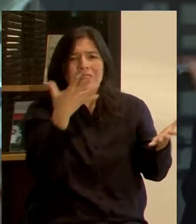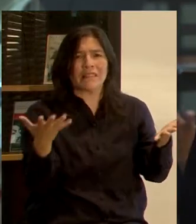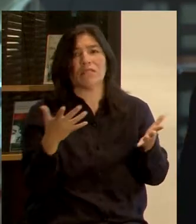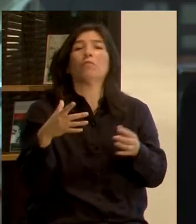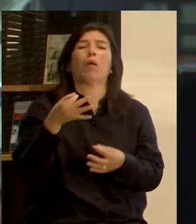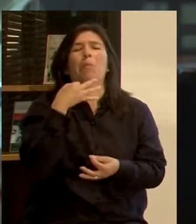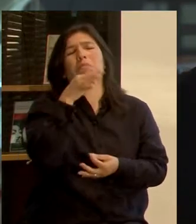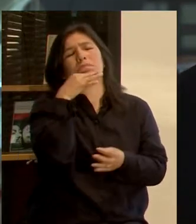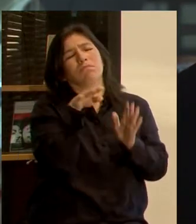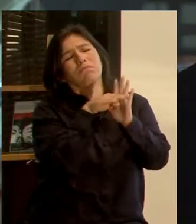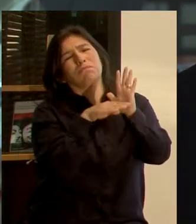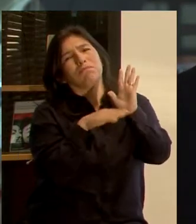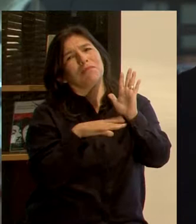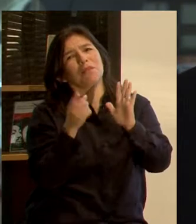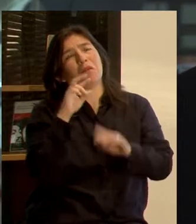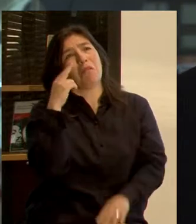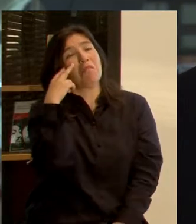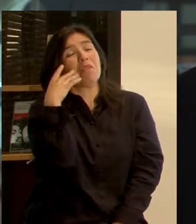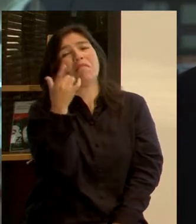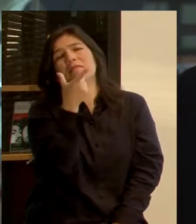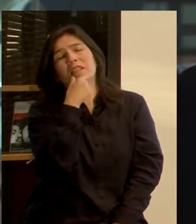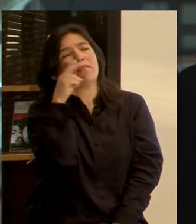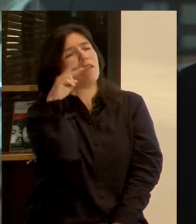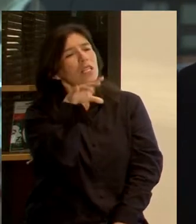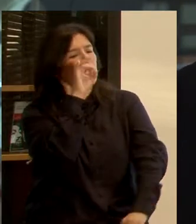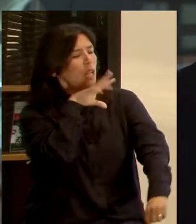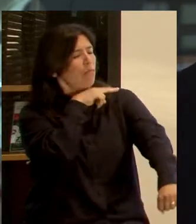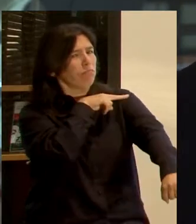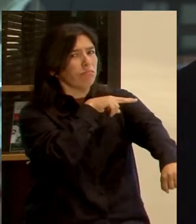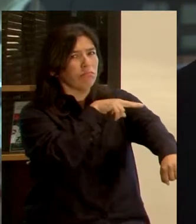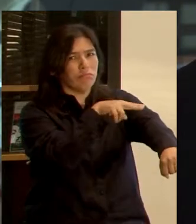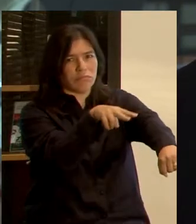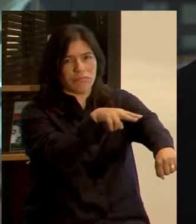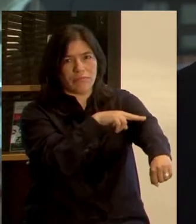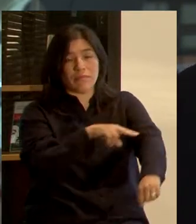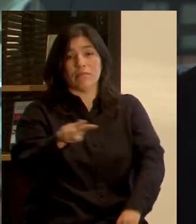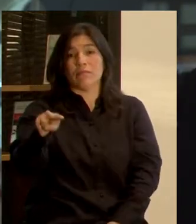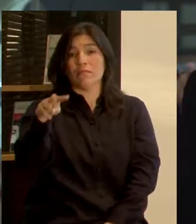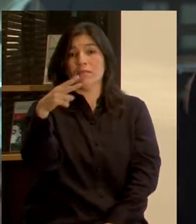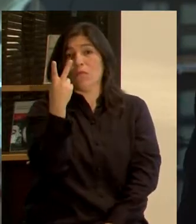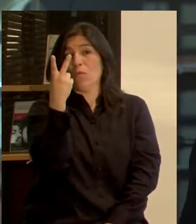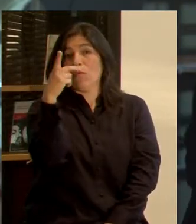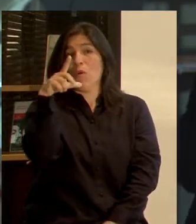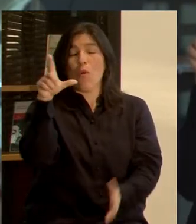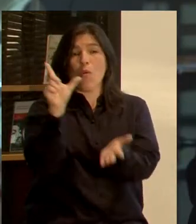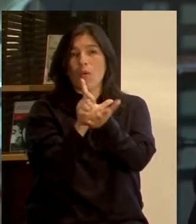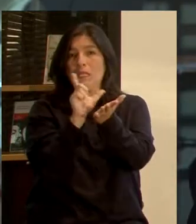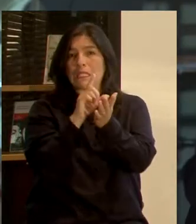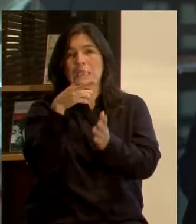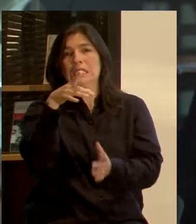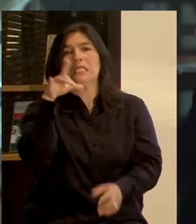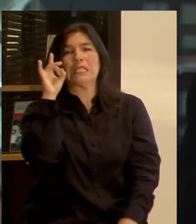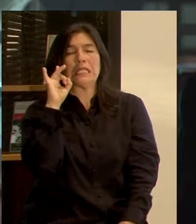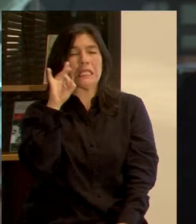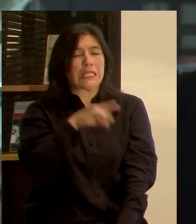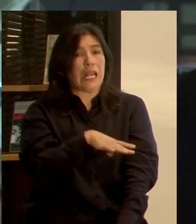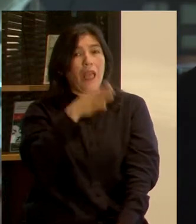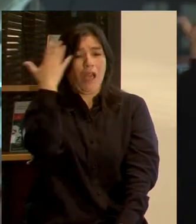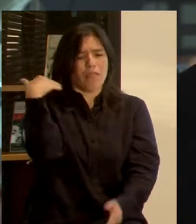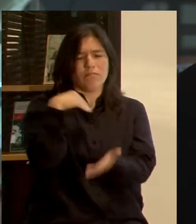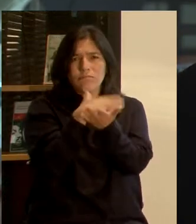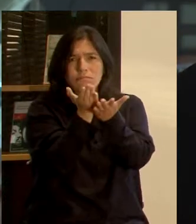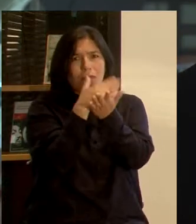detalle, pero es cosa de darse una vuelta por Chile. En segundo lugar, Chile dejó de planificar, que es un tema